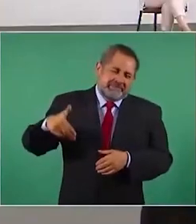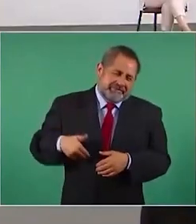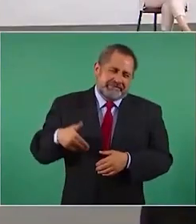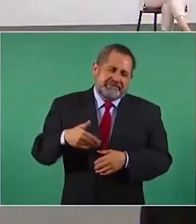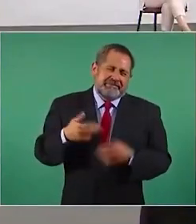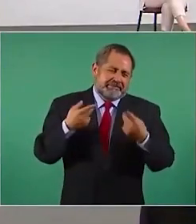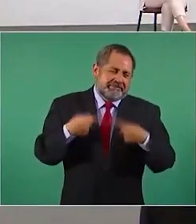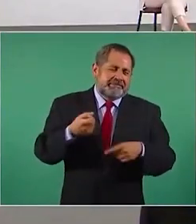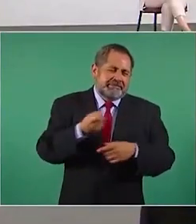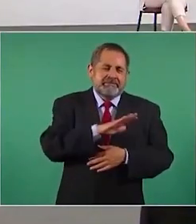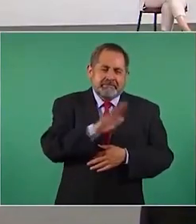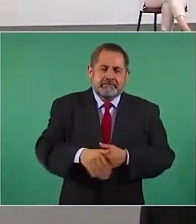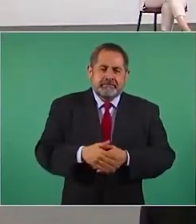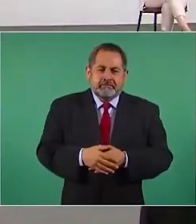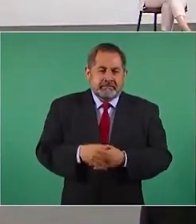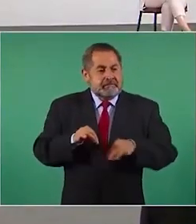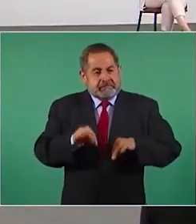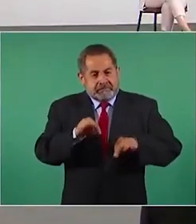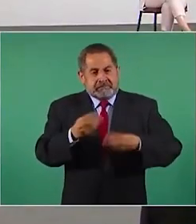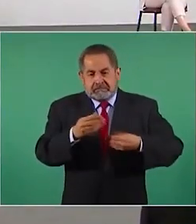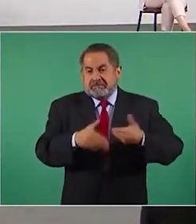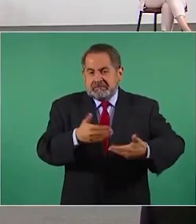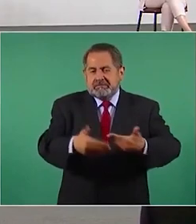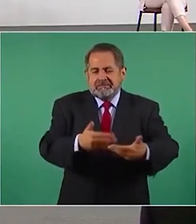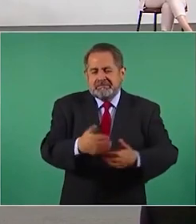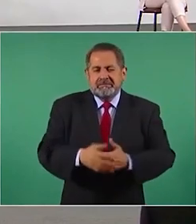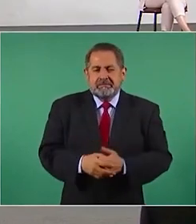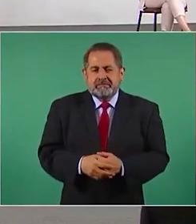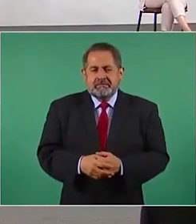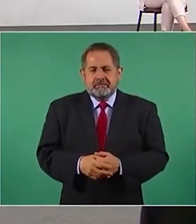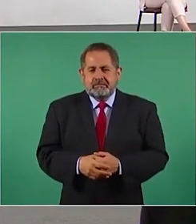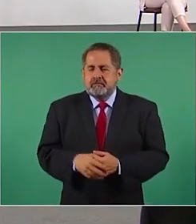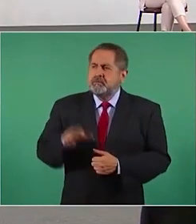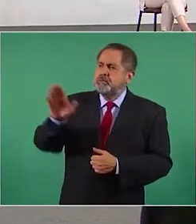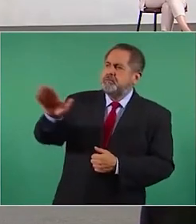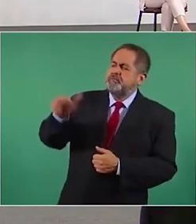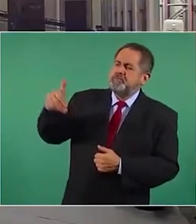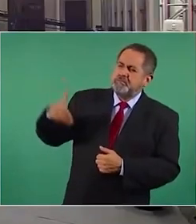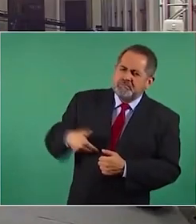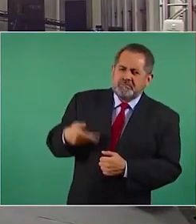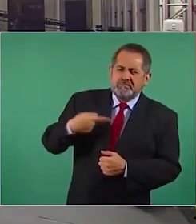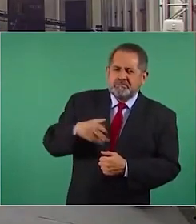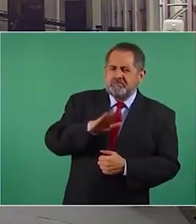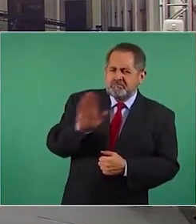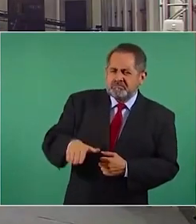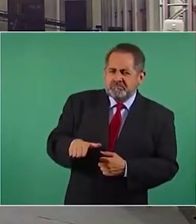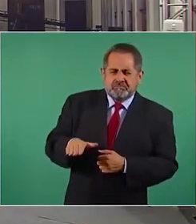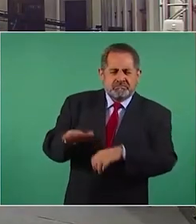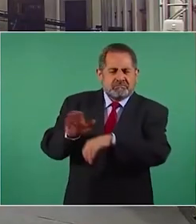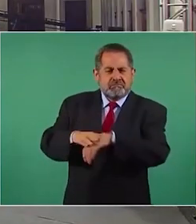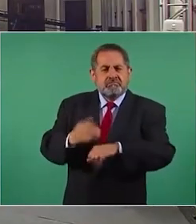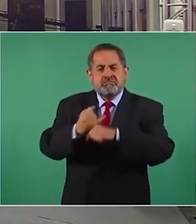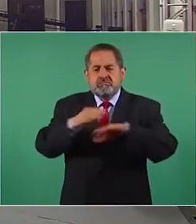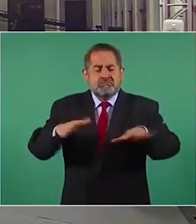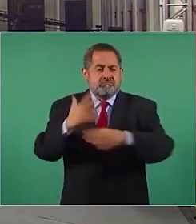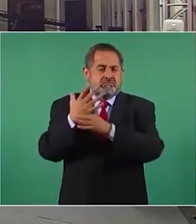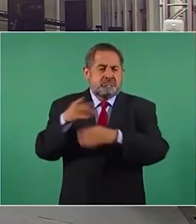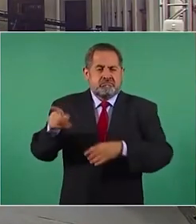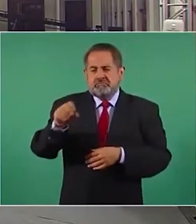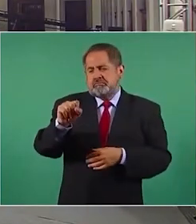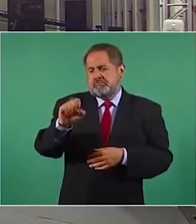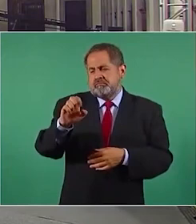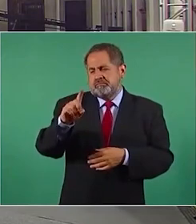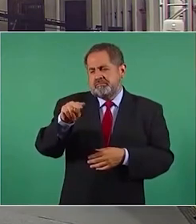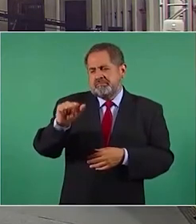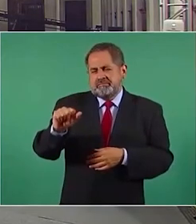porque se trabaja mucho. ¿Esto de los accidentes y las muertes, presidente, es información que la propia SENA ha dado